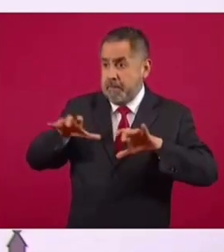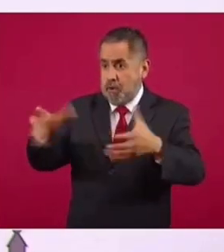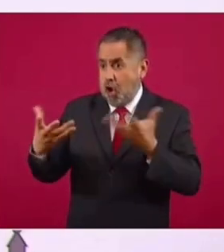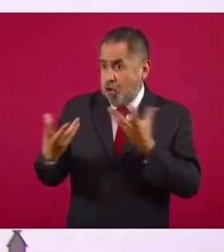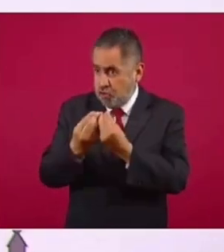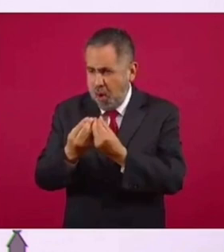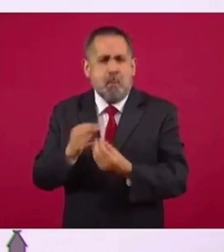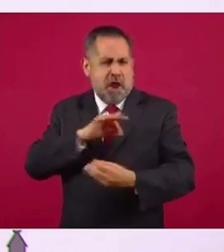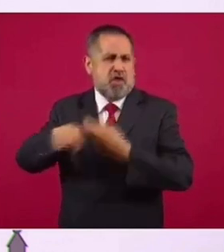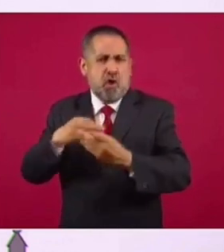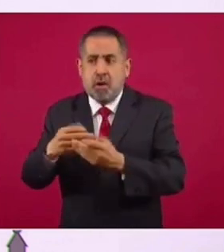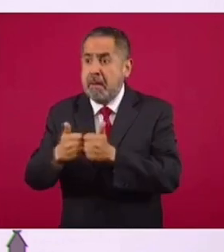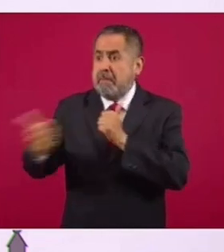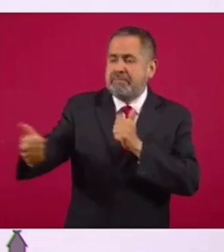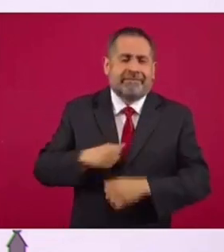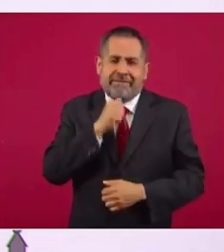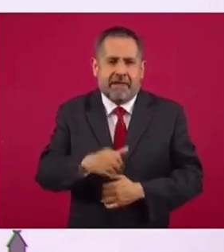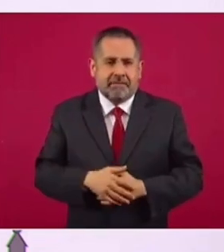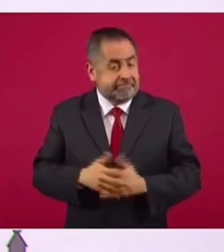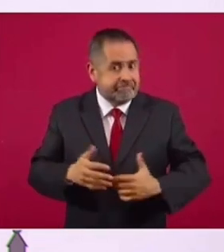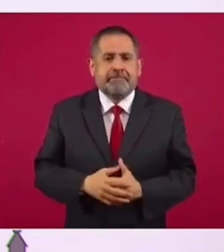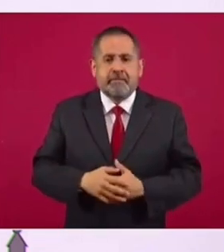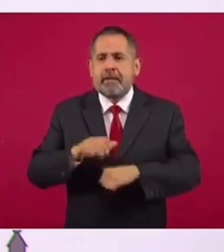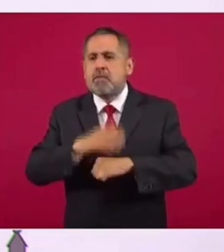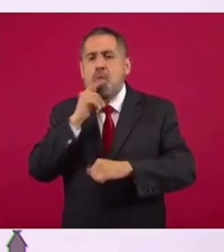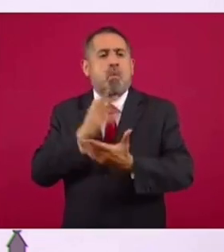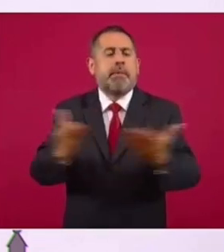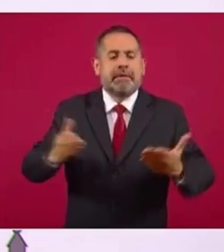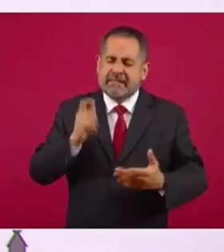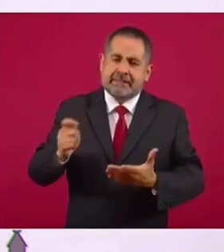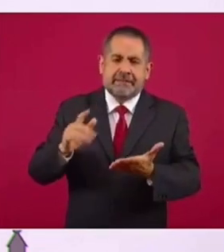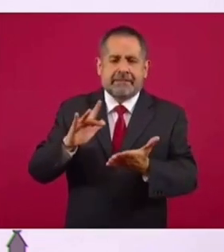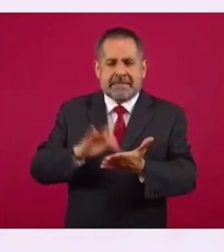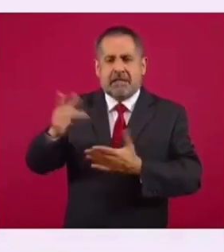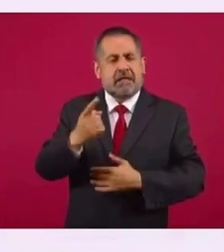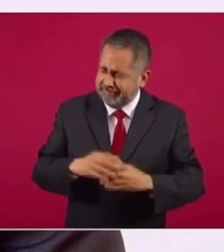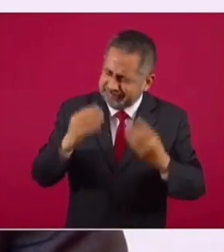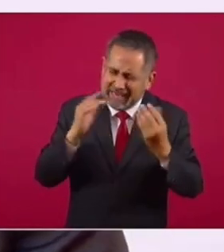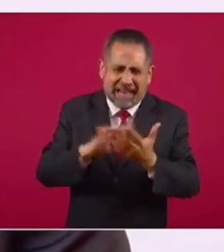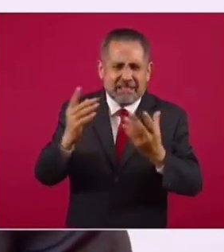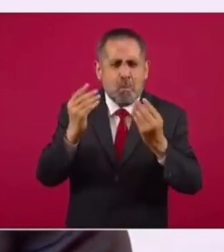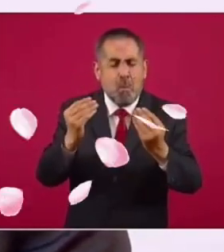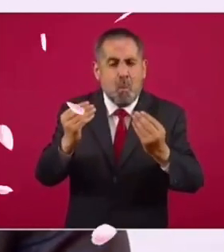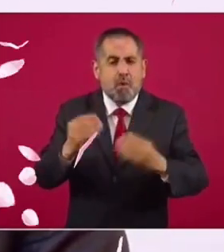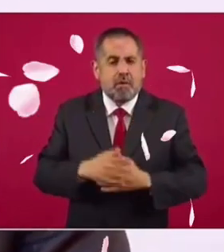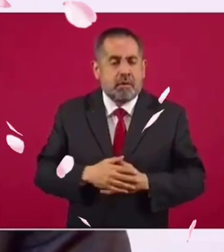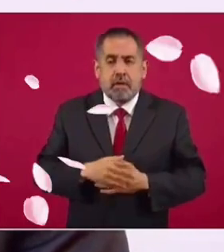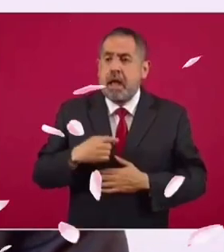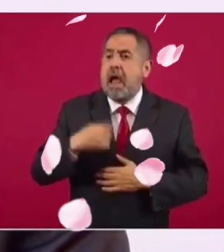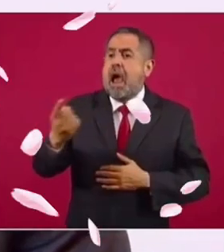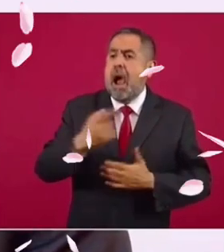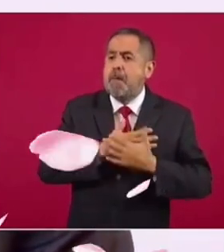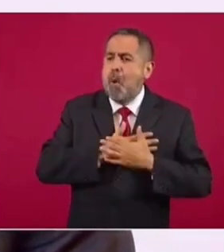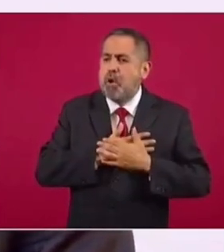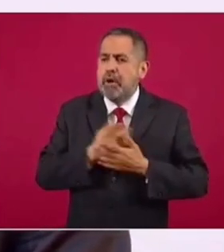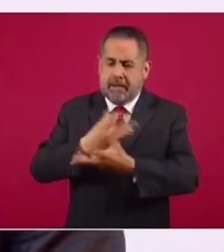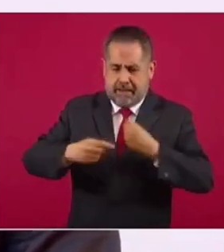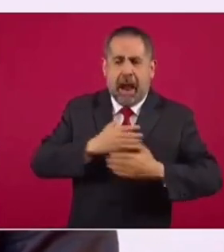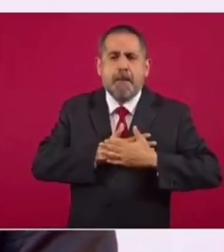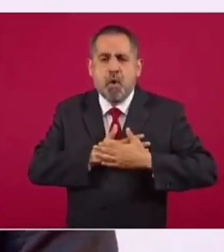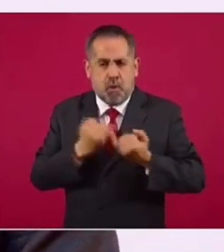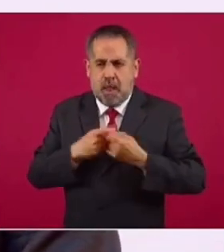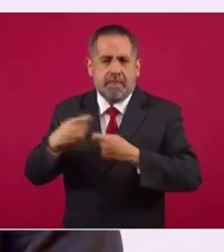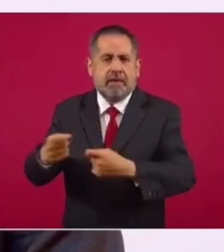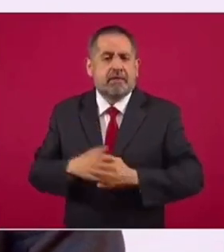sin el pueblo nada. Amigas y amigos, gracias por su confianza. Amor con amor se paga. No les he